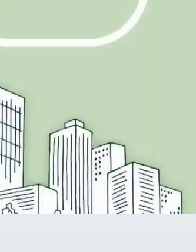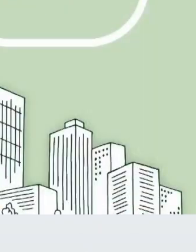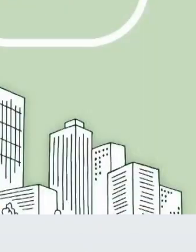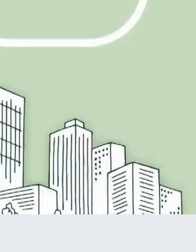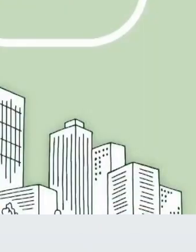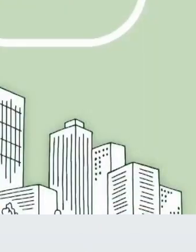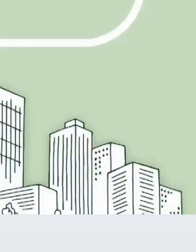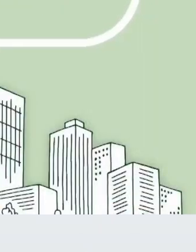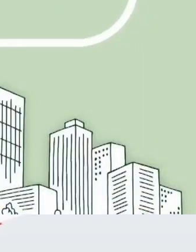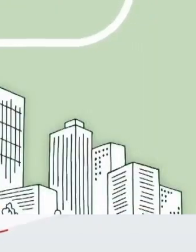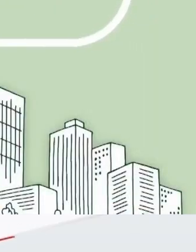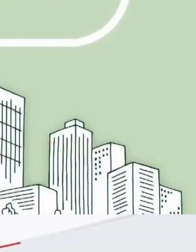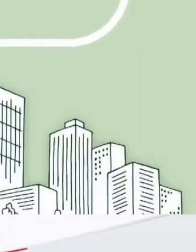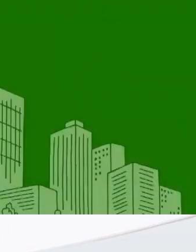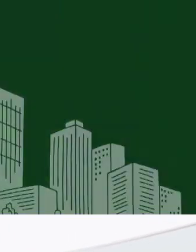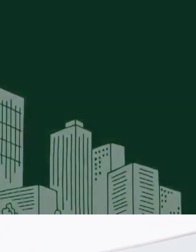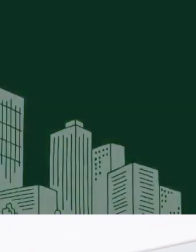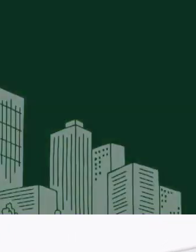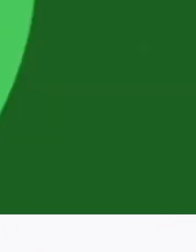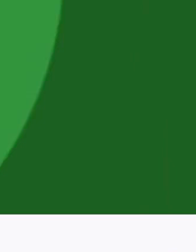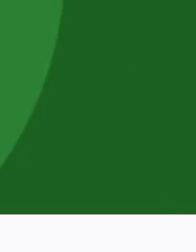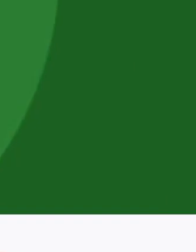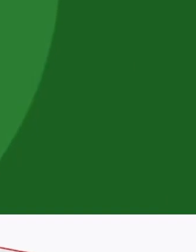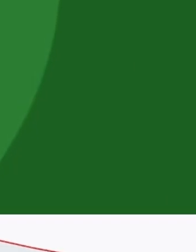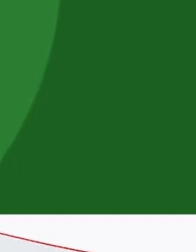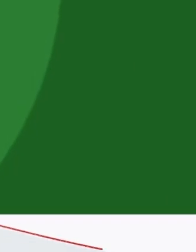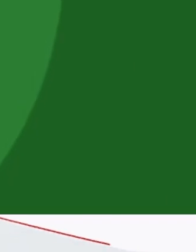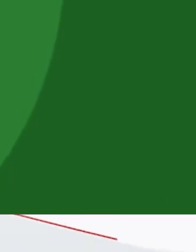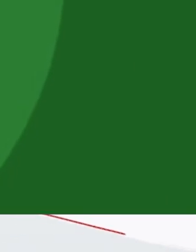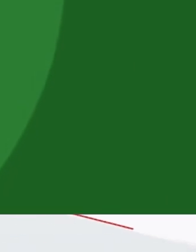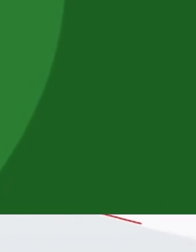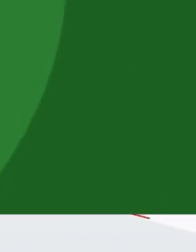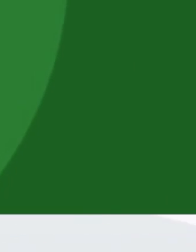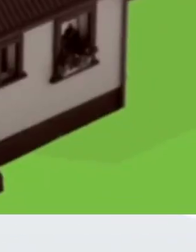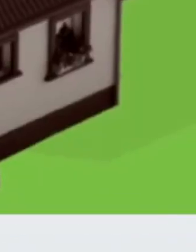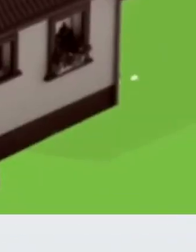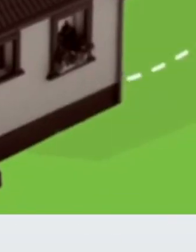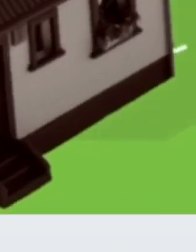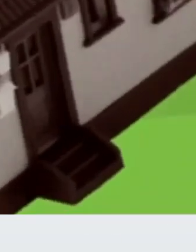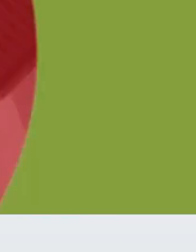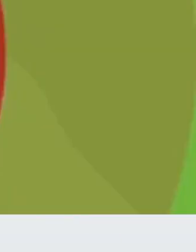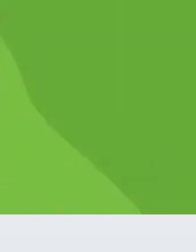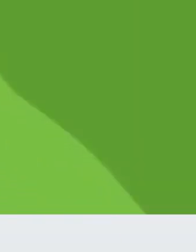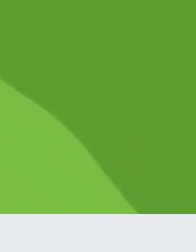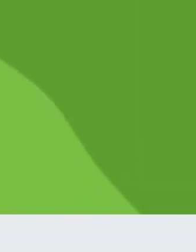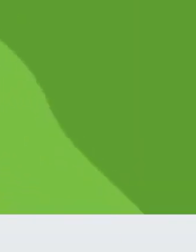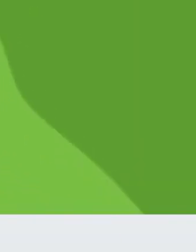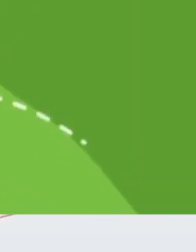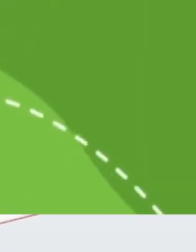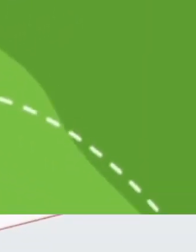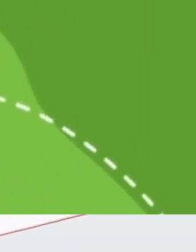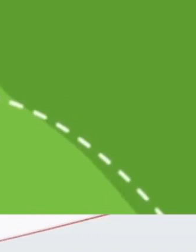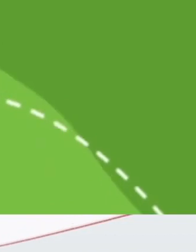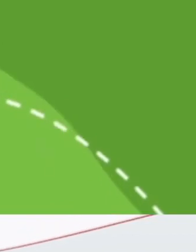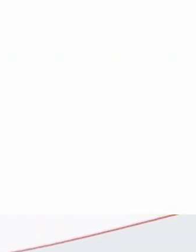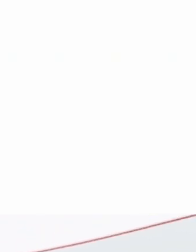Si estás buscando un banco que crea en ti, conecte contigo, entienda de dónde vienes y